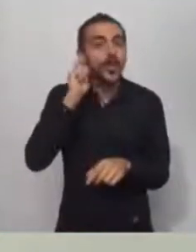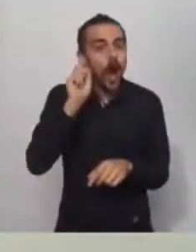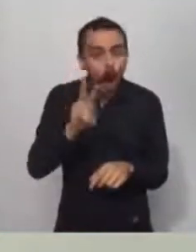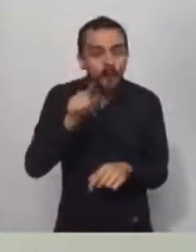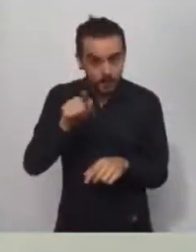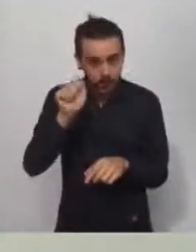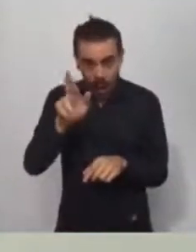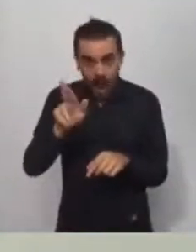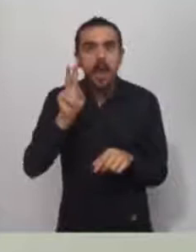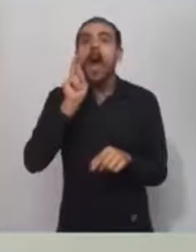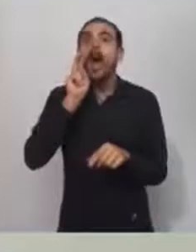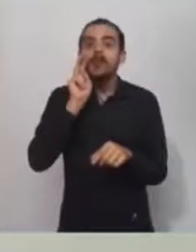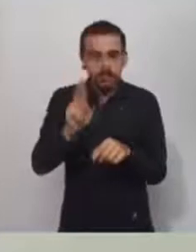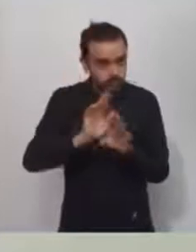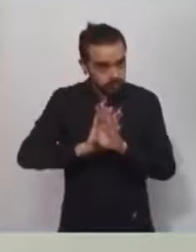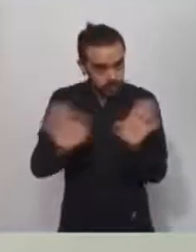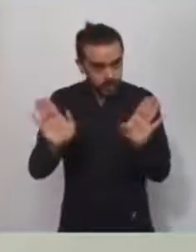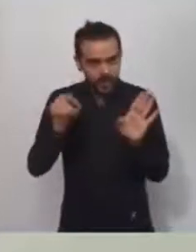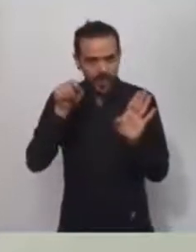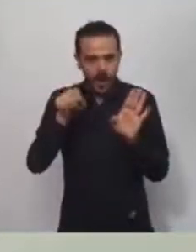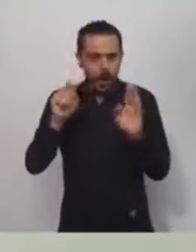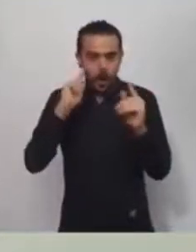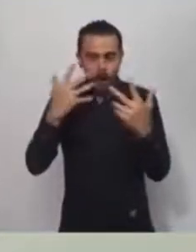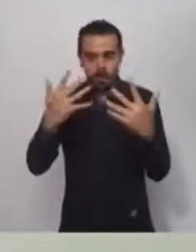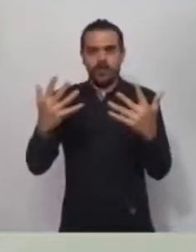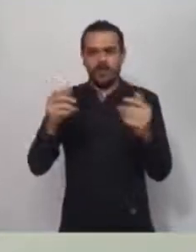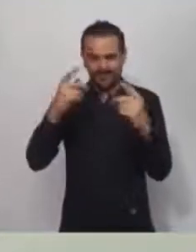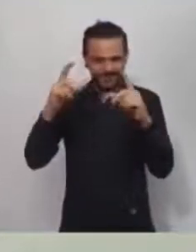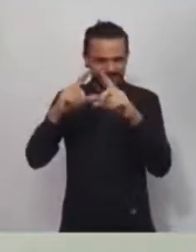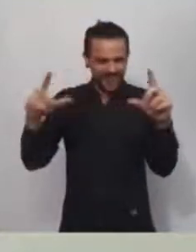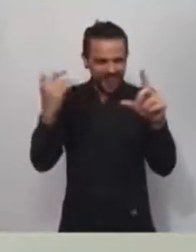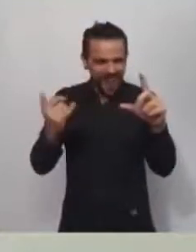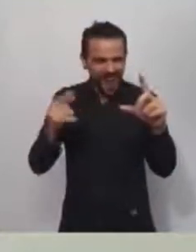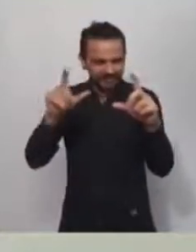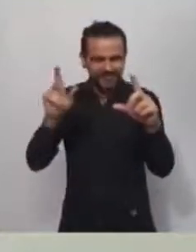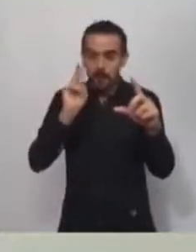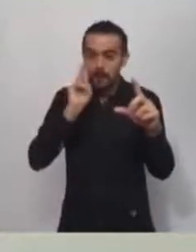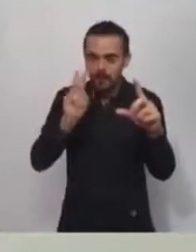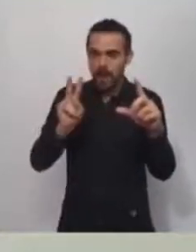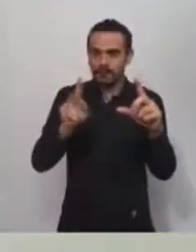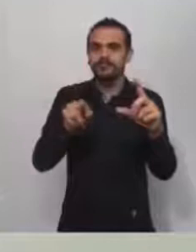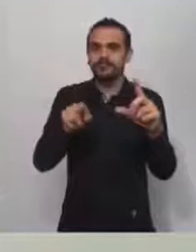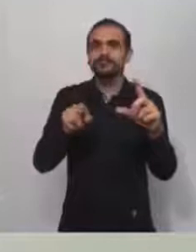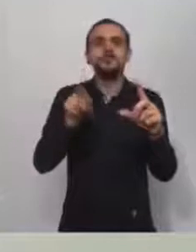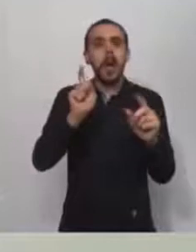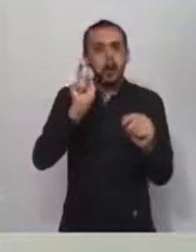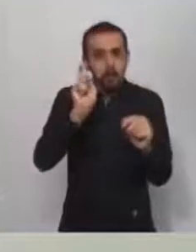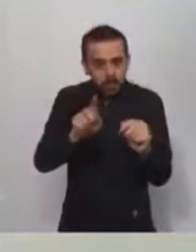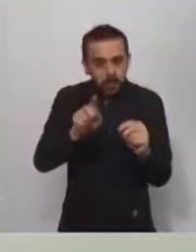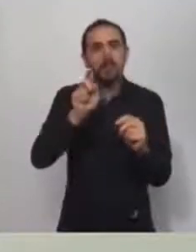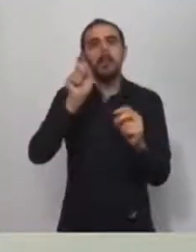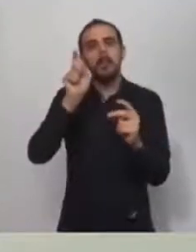ver un link, que hoy está puesto de muy visible, y van a poder en tres pasos abonar